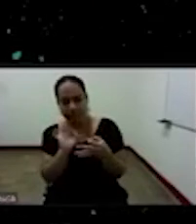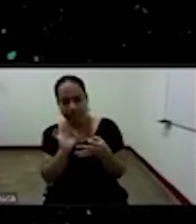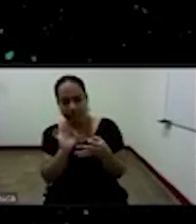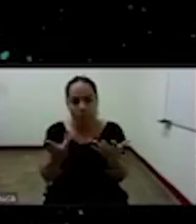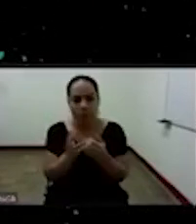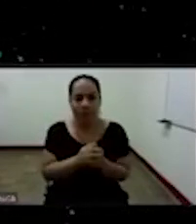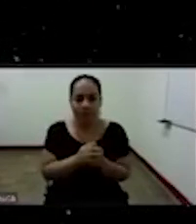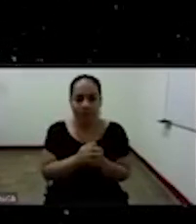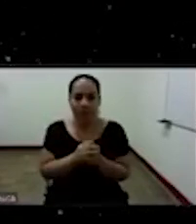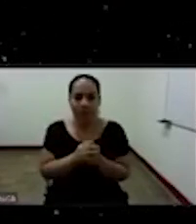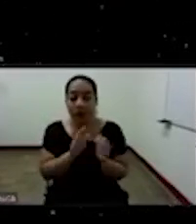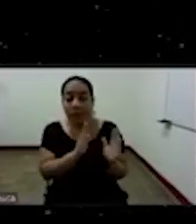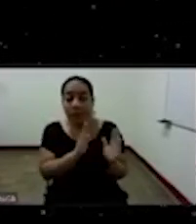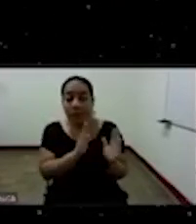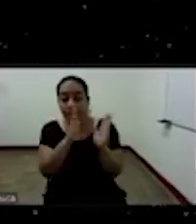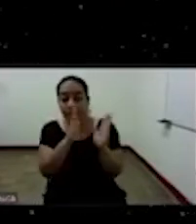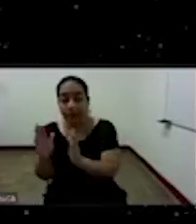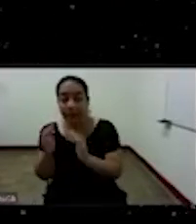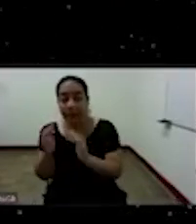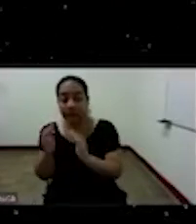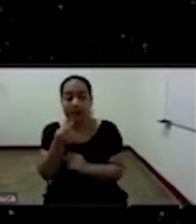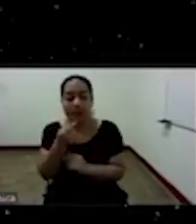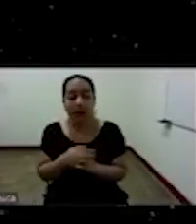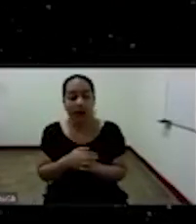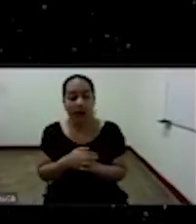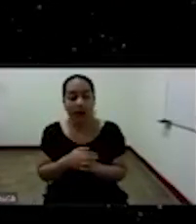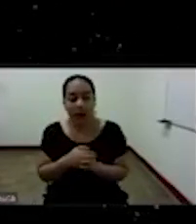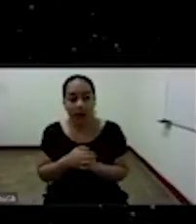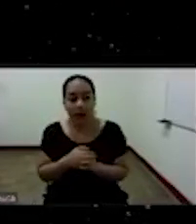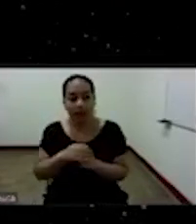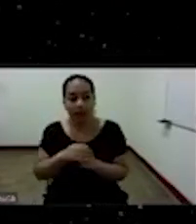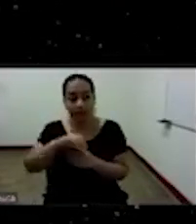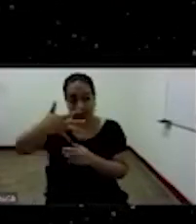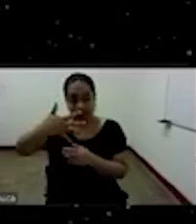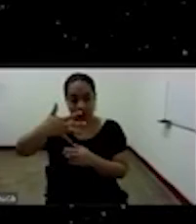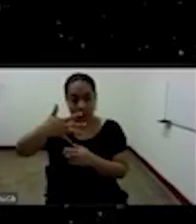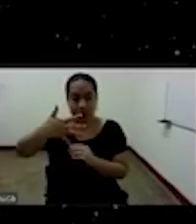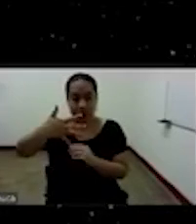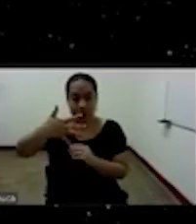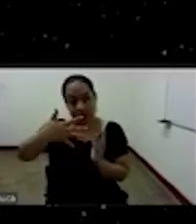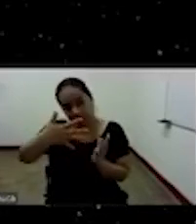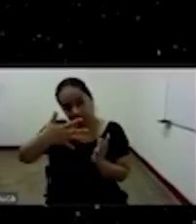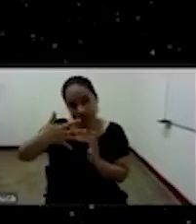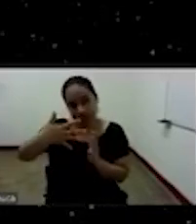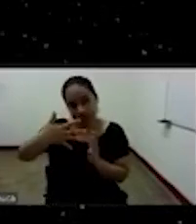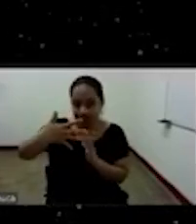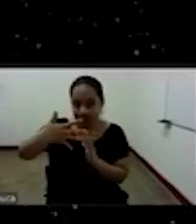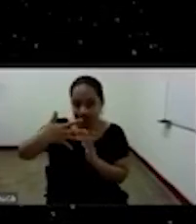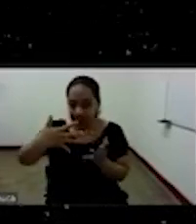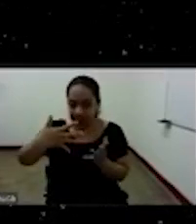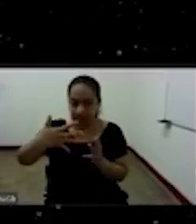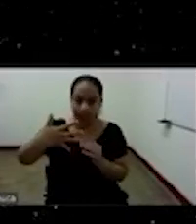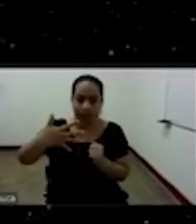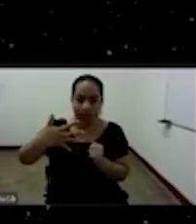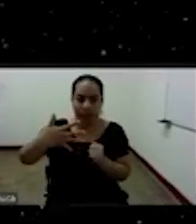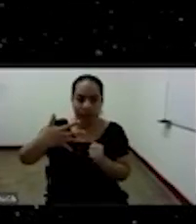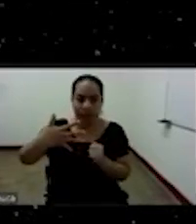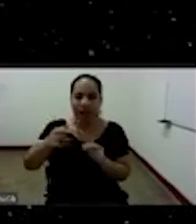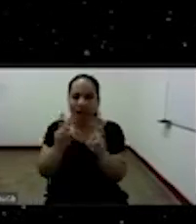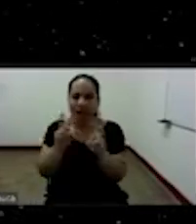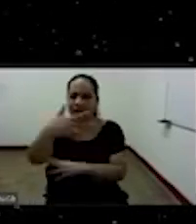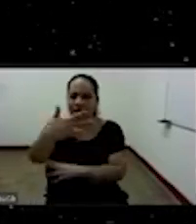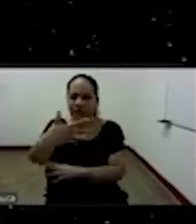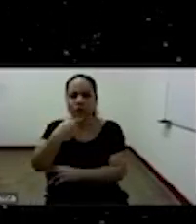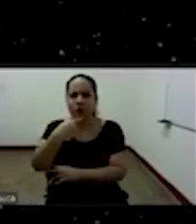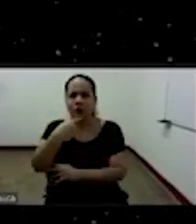por acá también en un quinto punto bueno ya lo dije un poco con este quinto punto con el tema